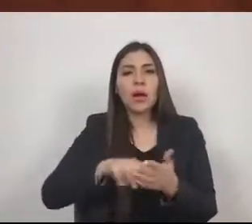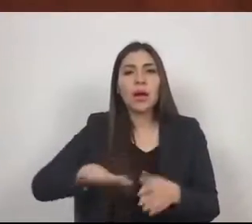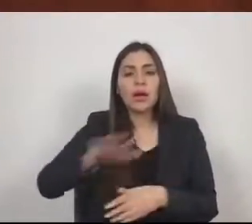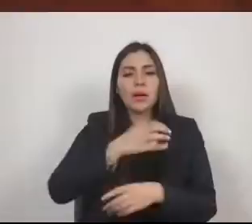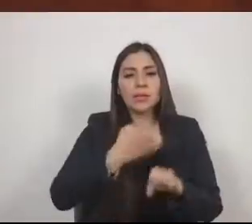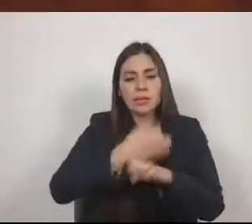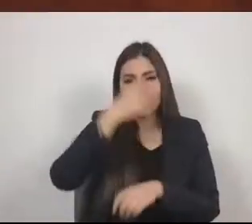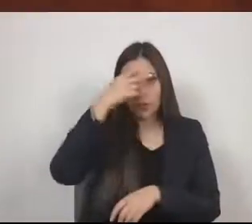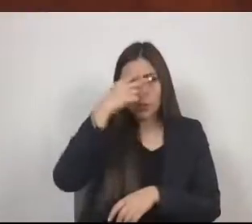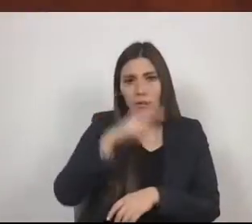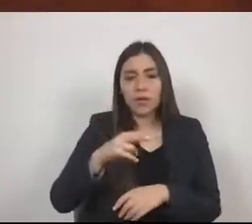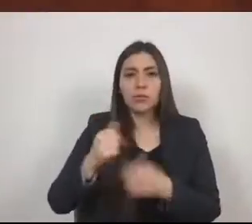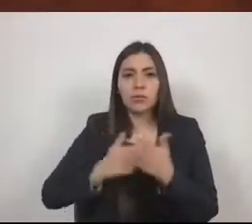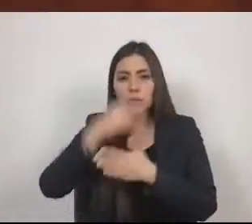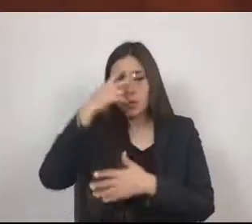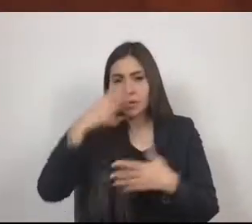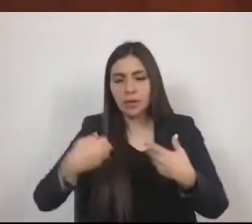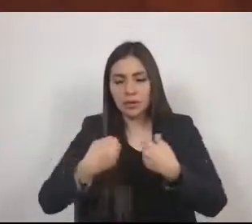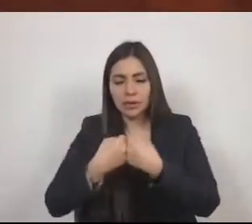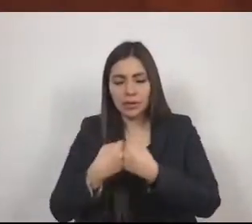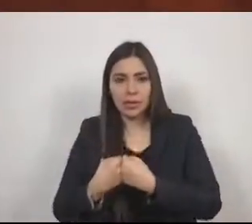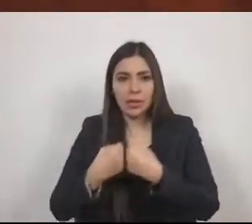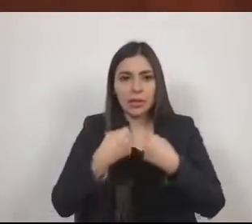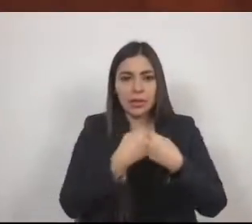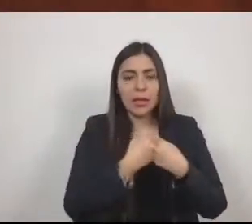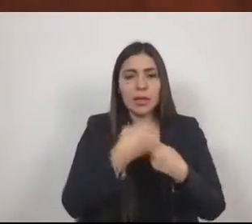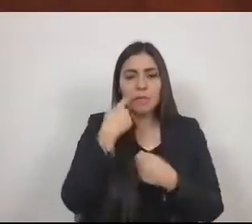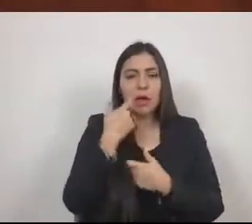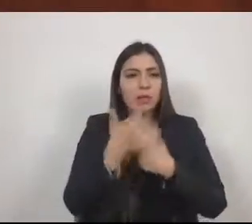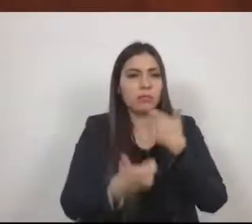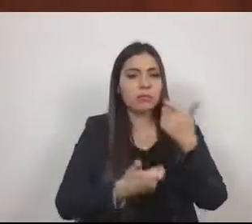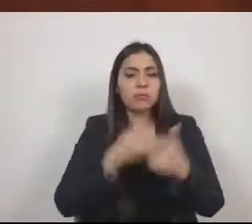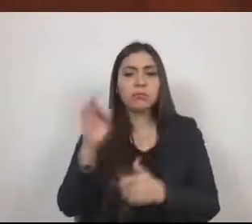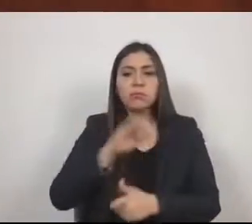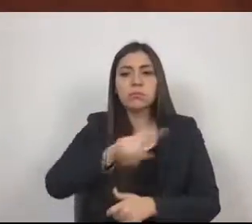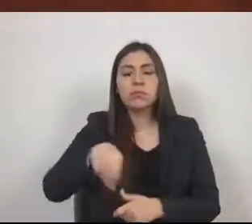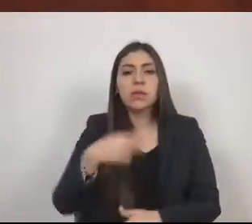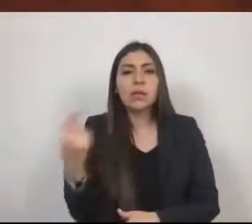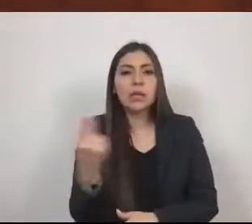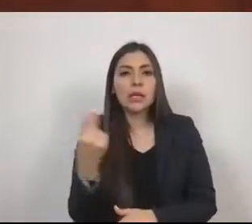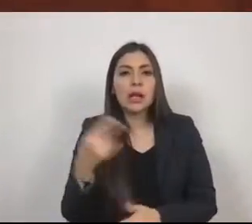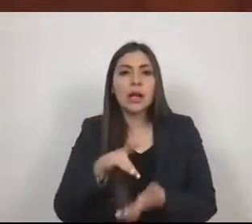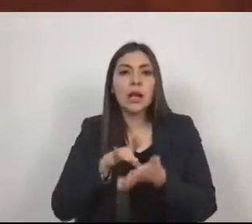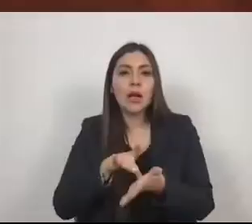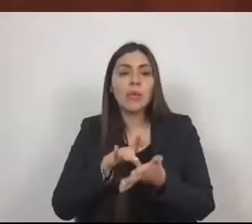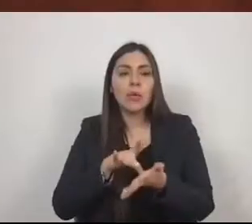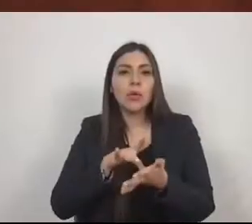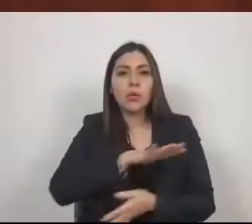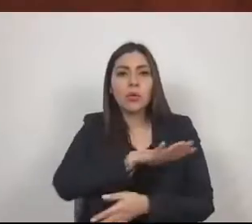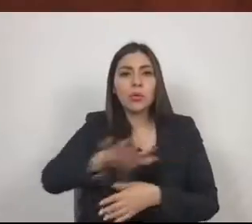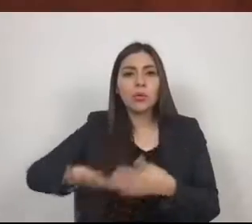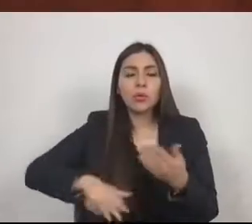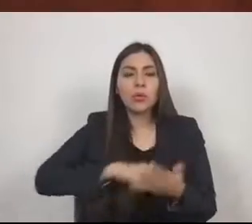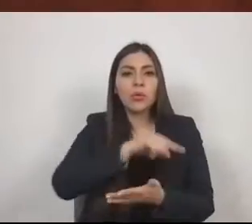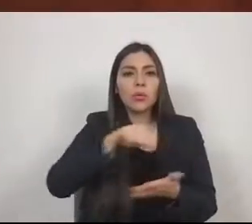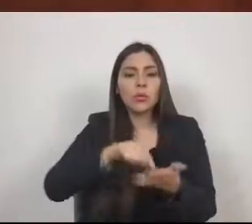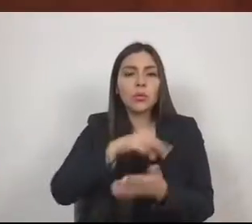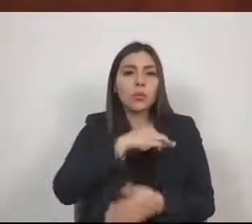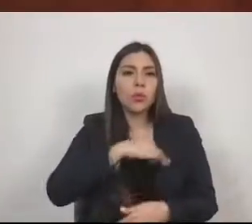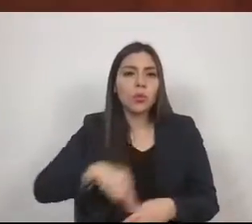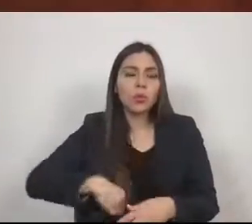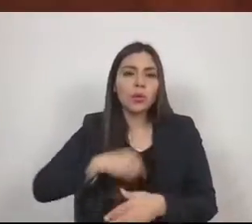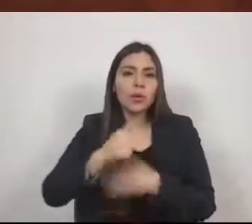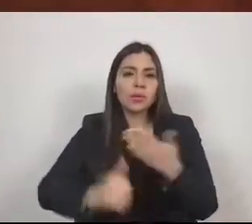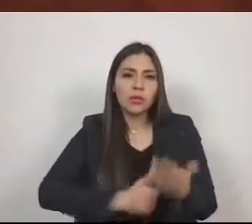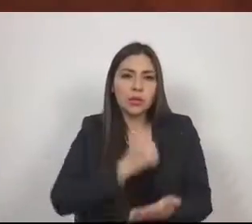mecanismos para la definición de recursos que se requieran para apoyar a las zonas metropolitanas, así como las